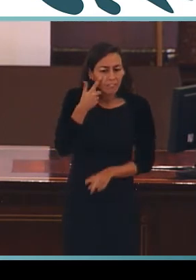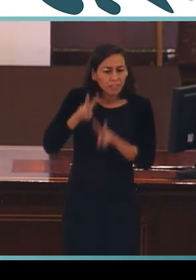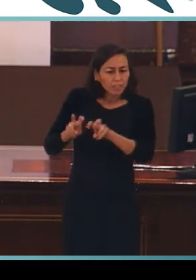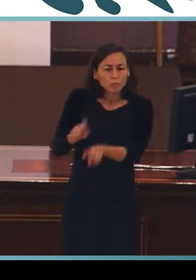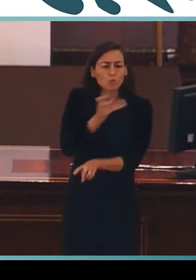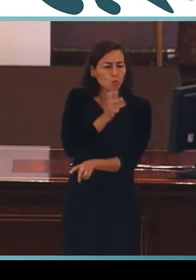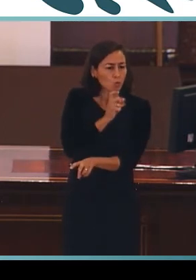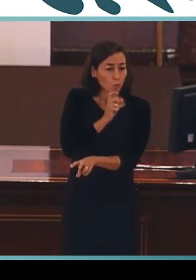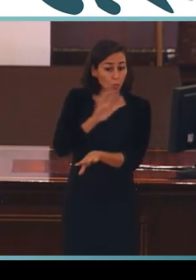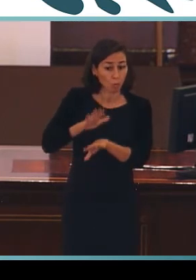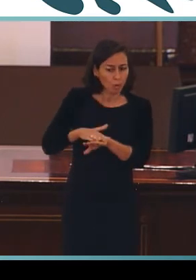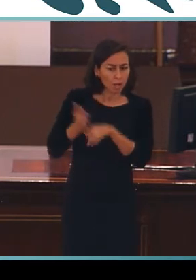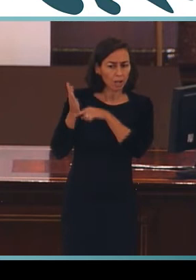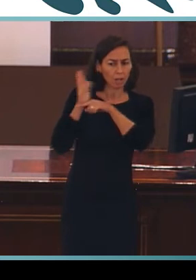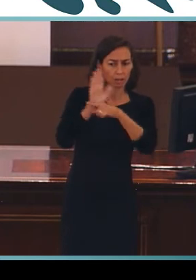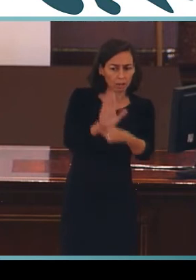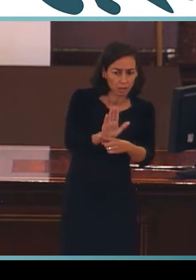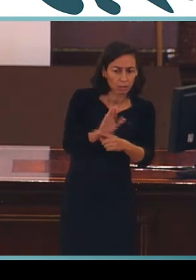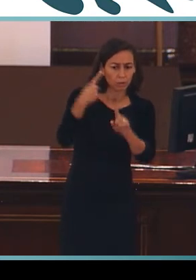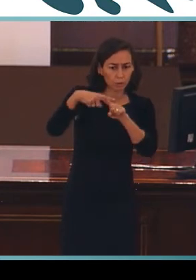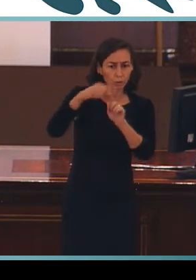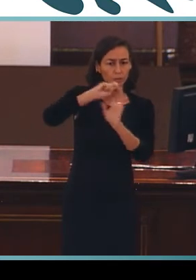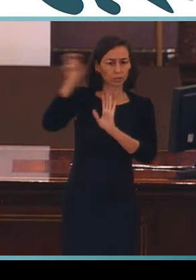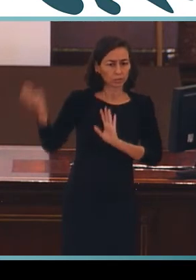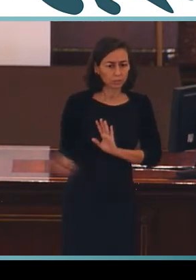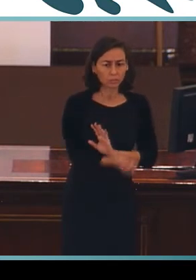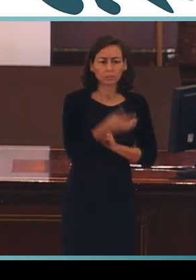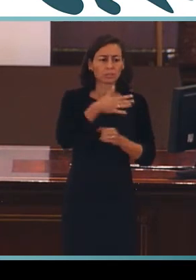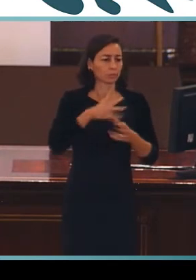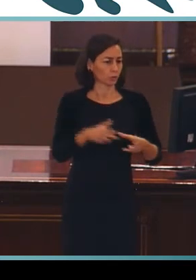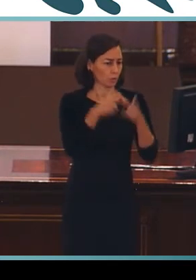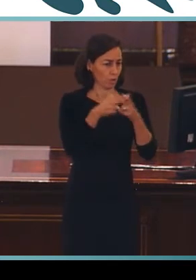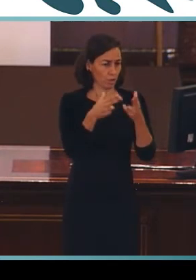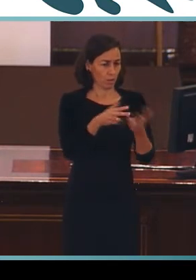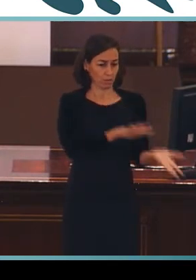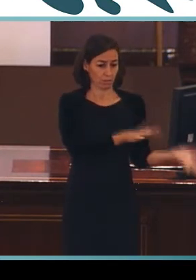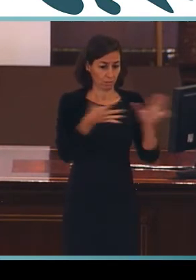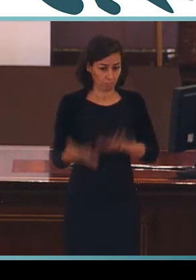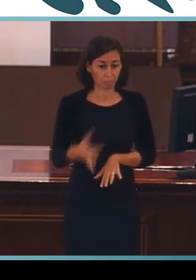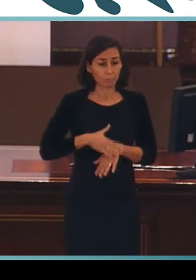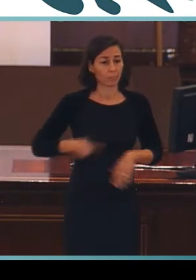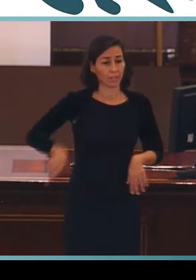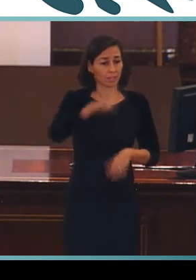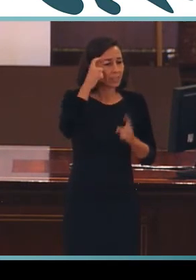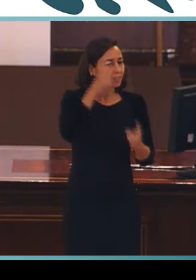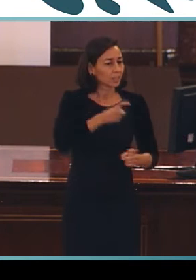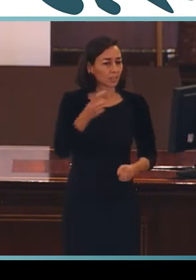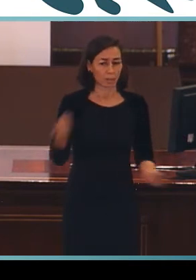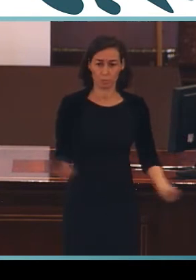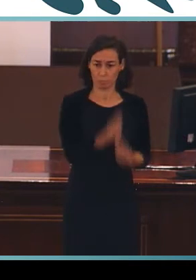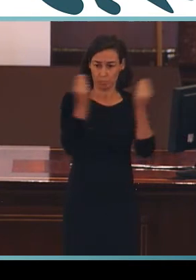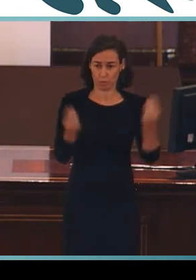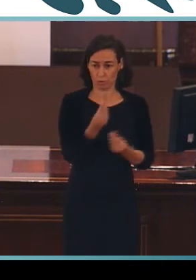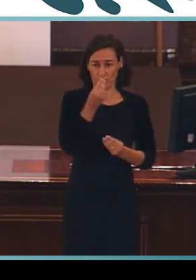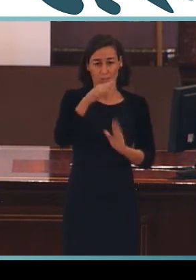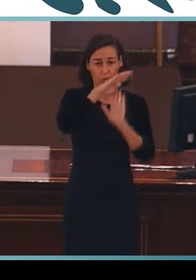cómo han de plantearse las investigaciones sobre múltiples aspectos de nuestro entorno para que puedan contribuir a la mejora